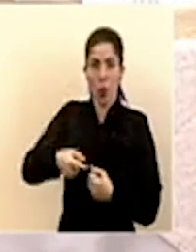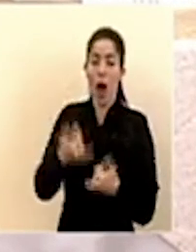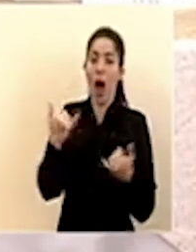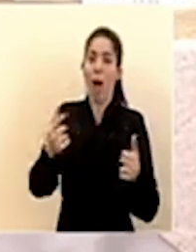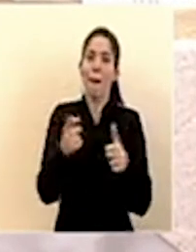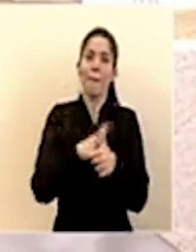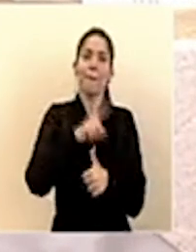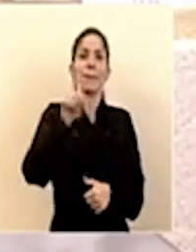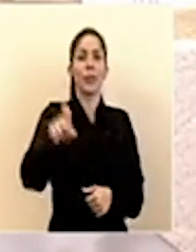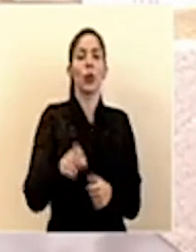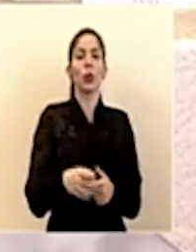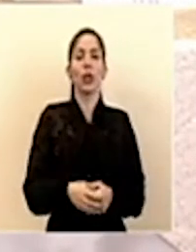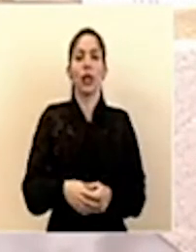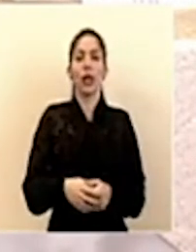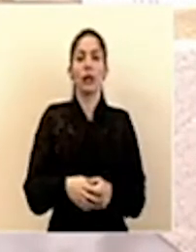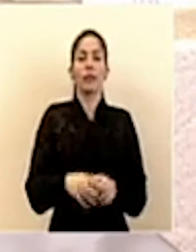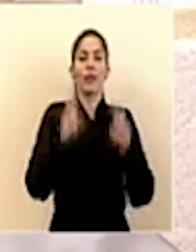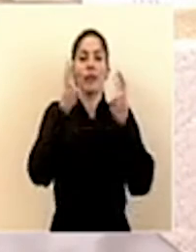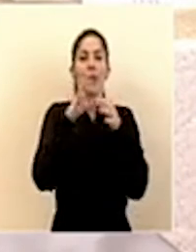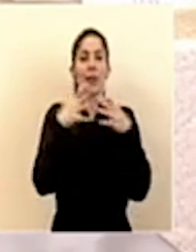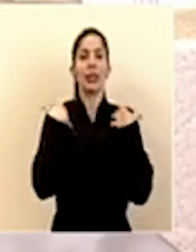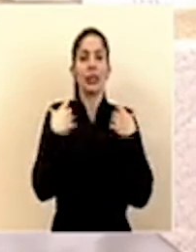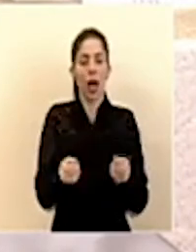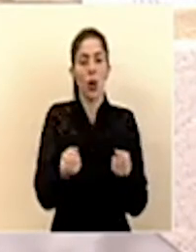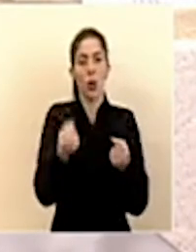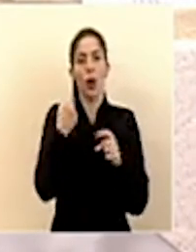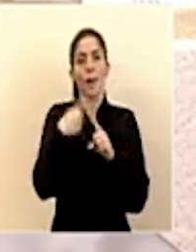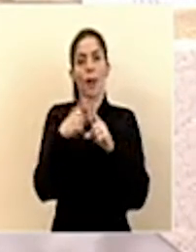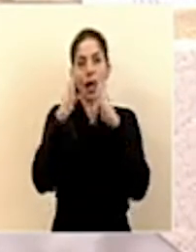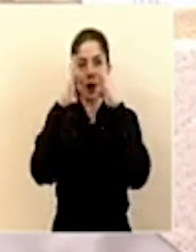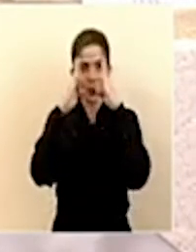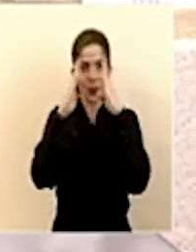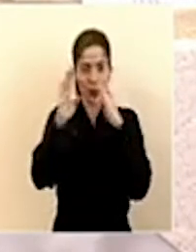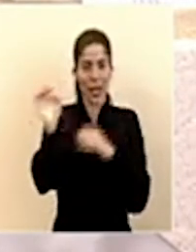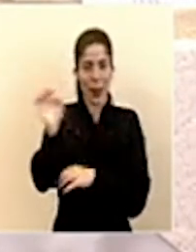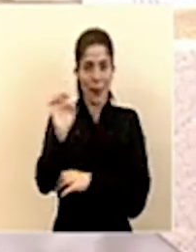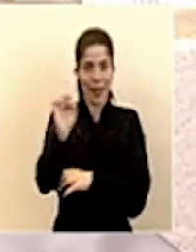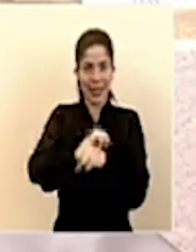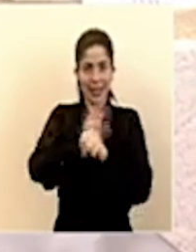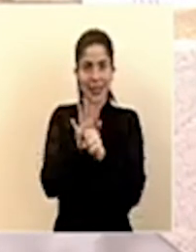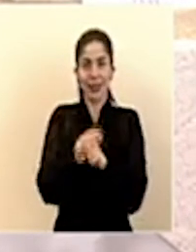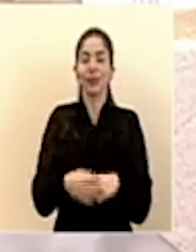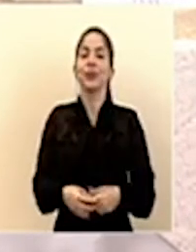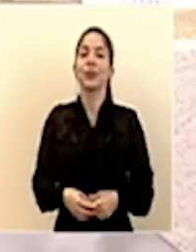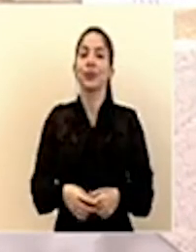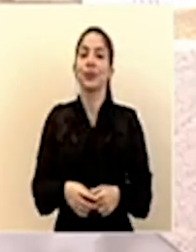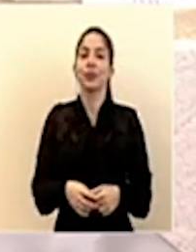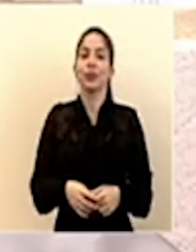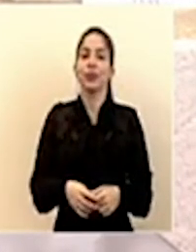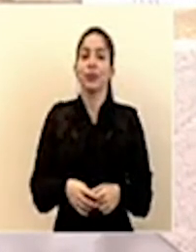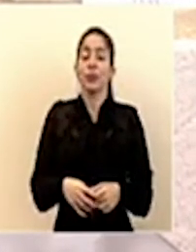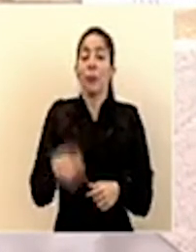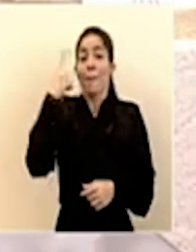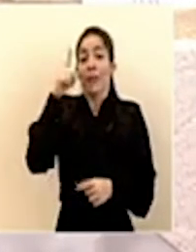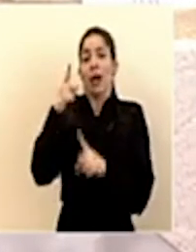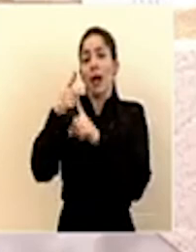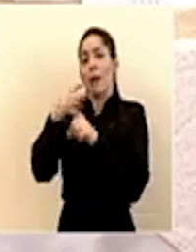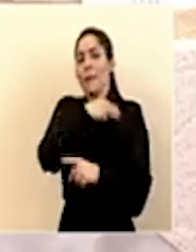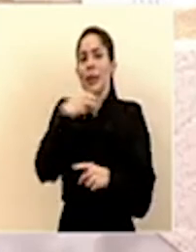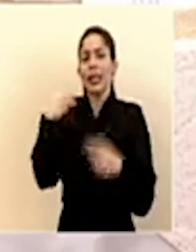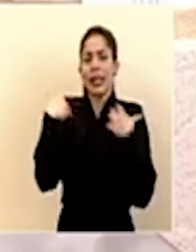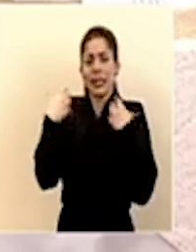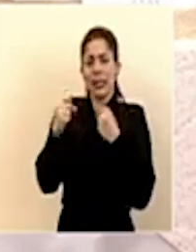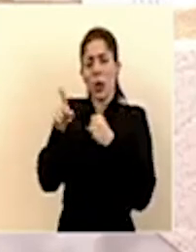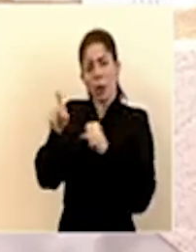con la primera consulta de temas de salud y atención de la emergencia COVID para el señor ministro de salud